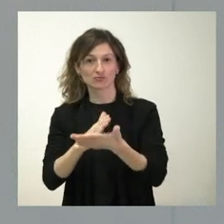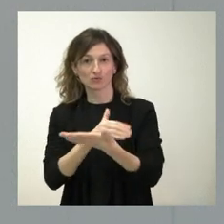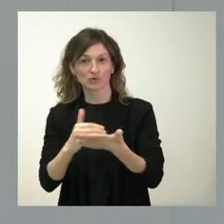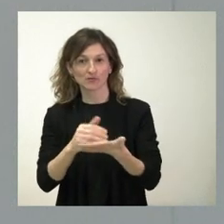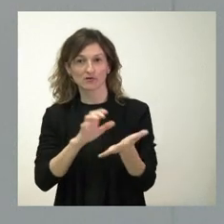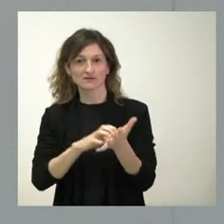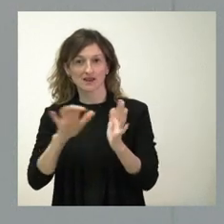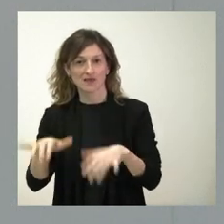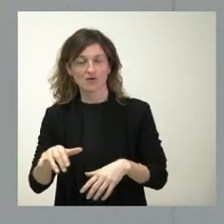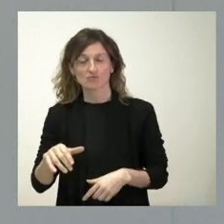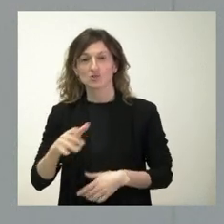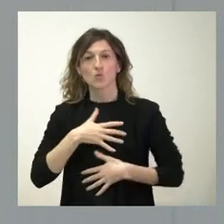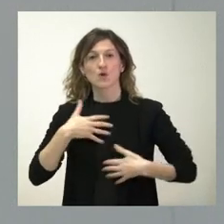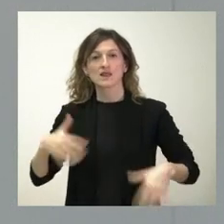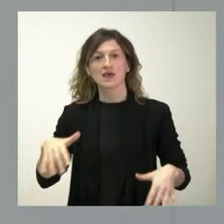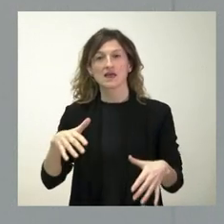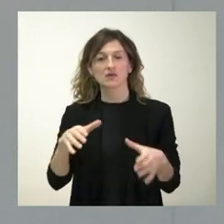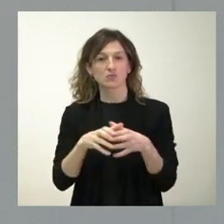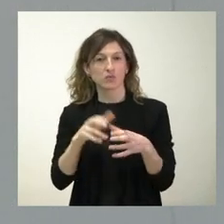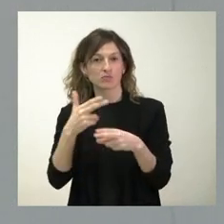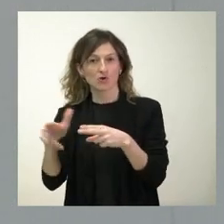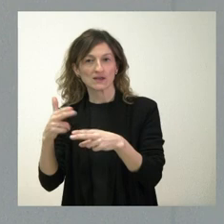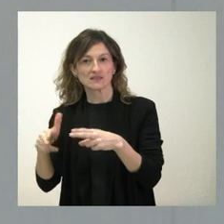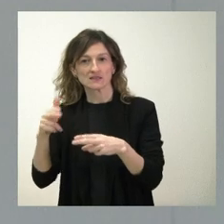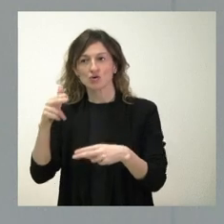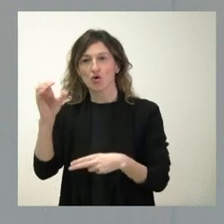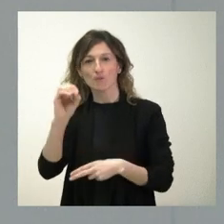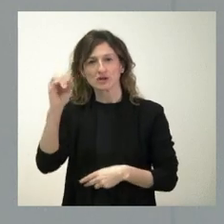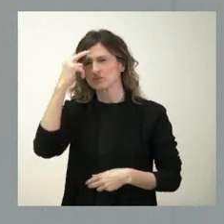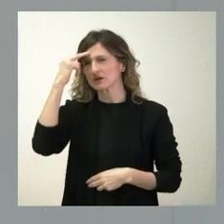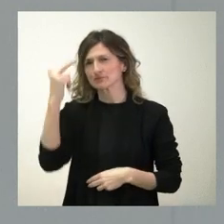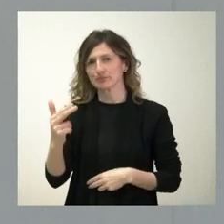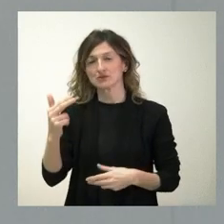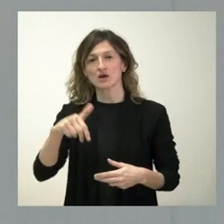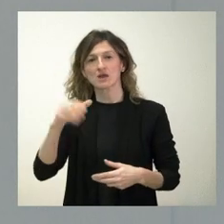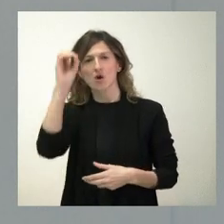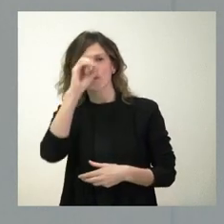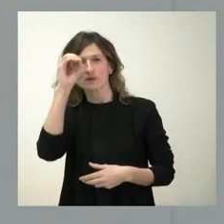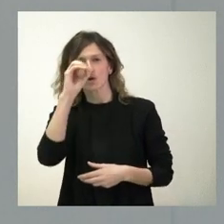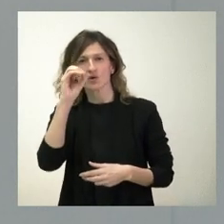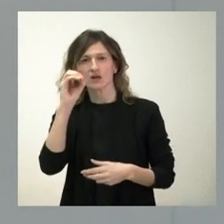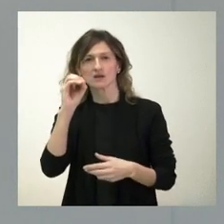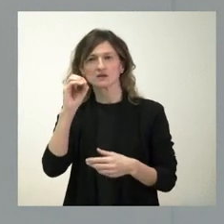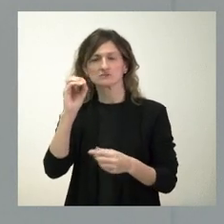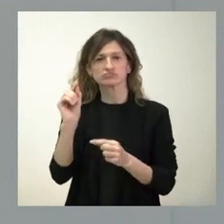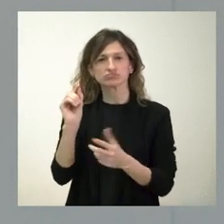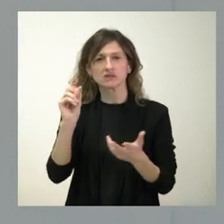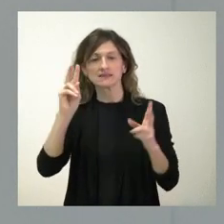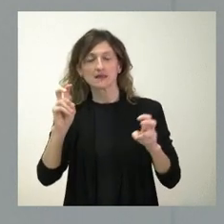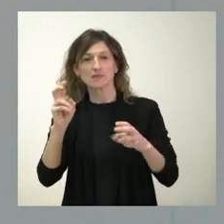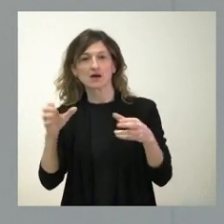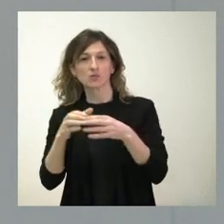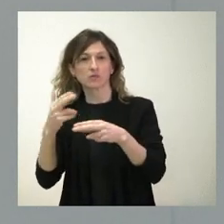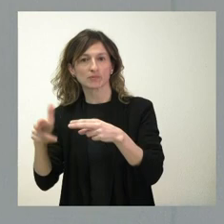respeto lo que cualquier partido pueda opinar sobre cualquier asunto. Desde aquí no hacemos valoraciones sobre partidos políticos y